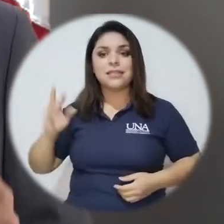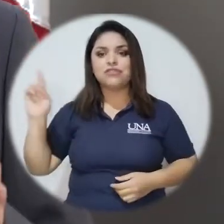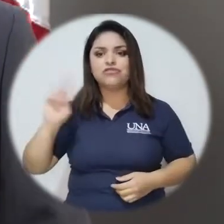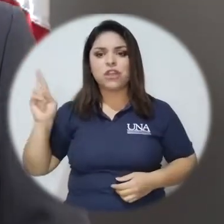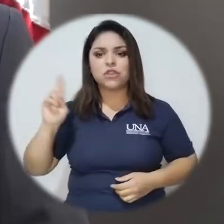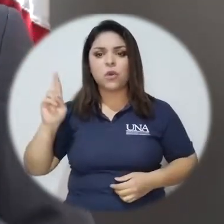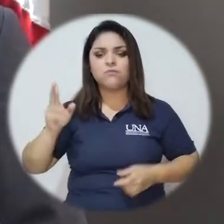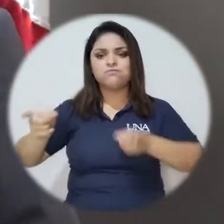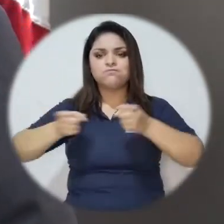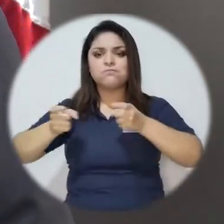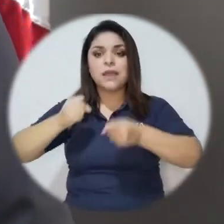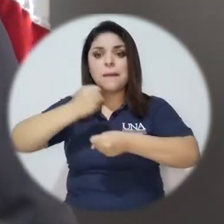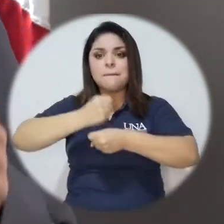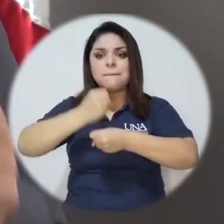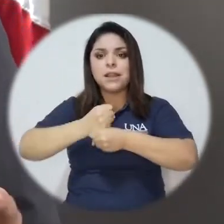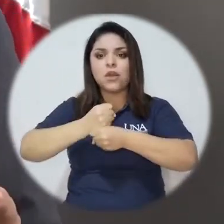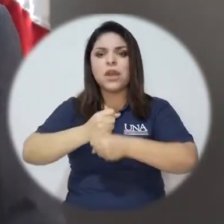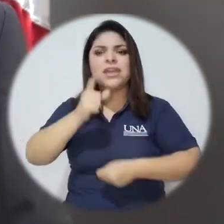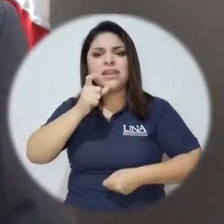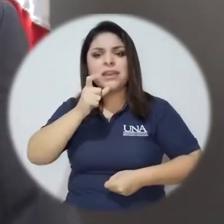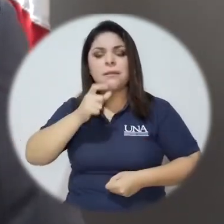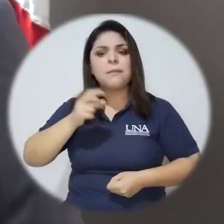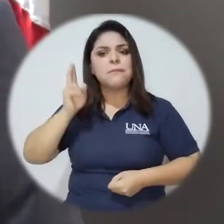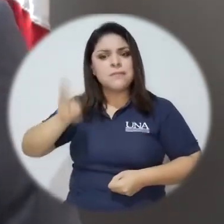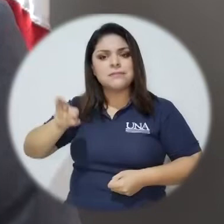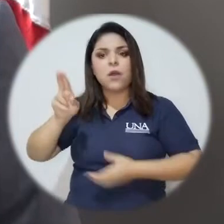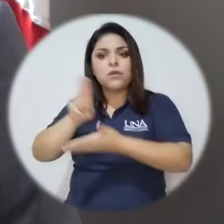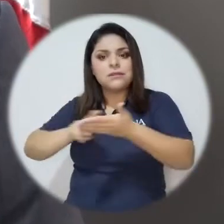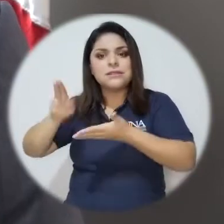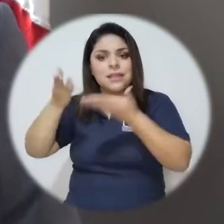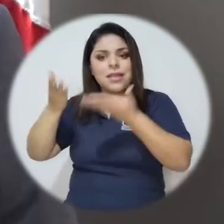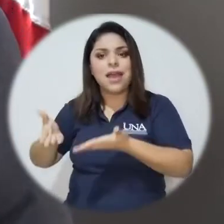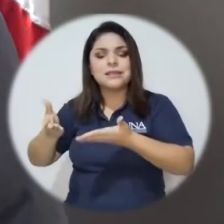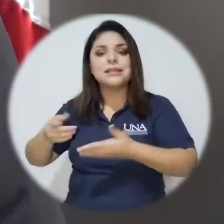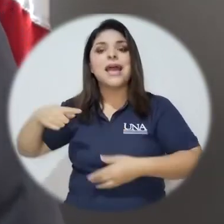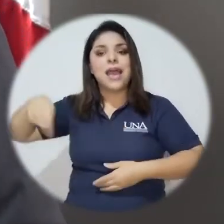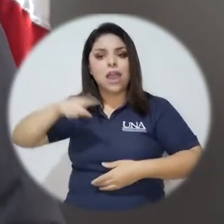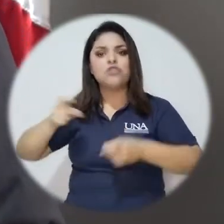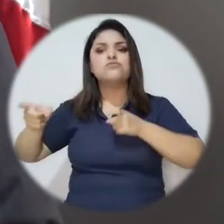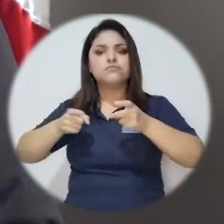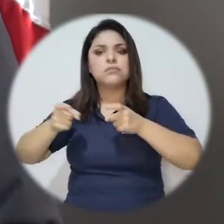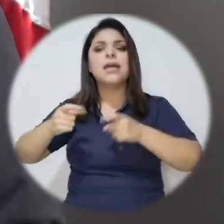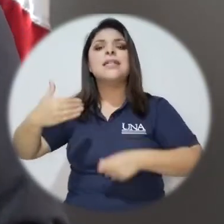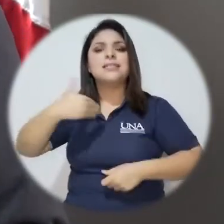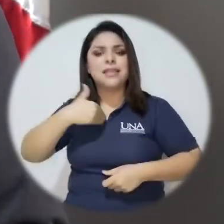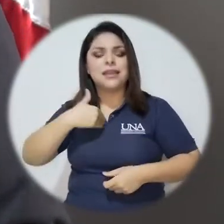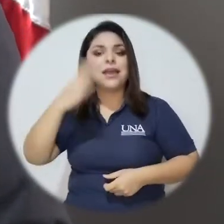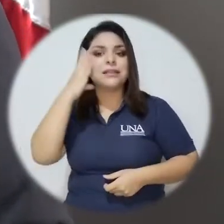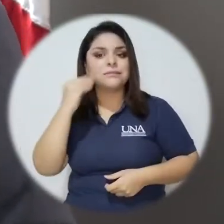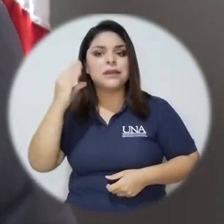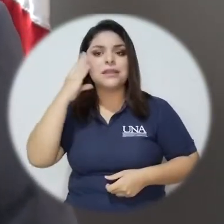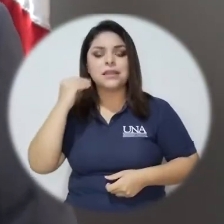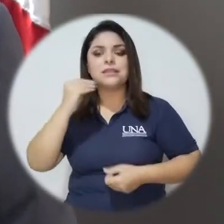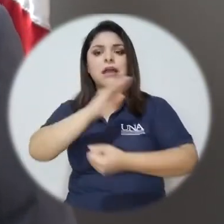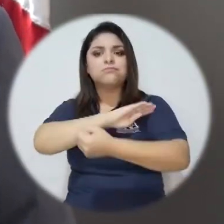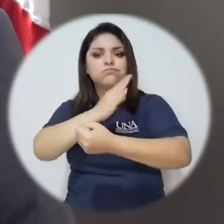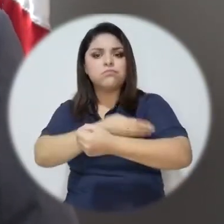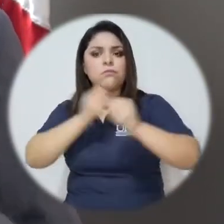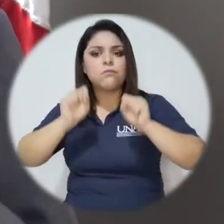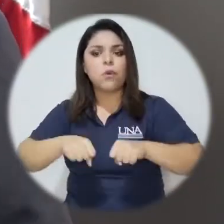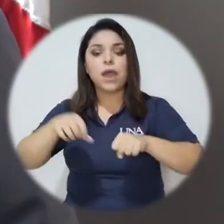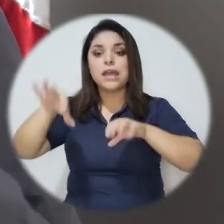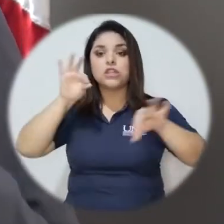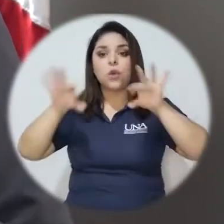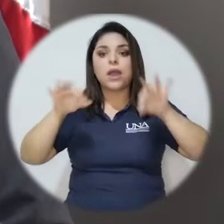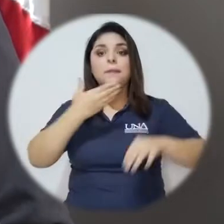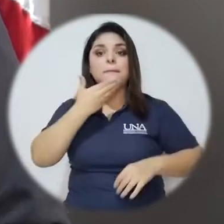rector en materia de empleo no sean las mismas universidades quienes tienen la expertise, la experiencia y la potestad